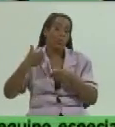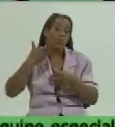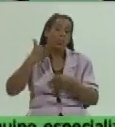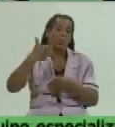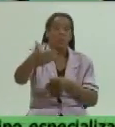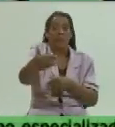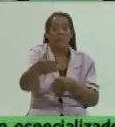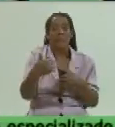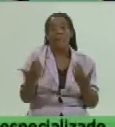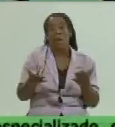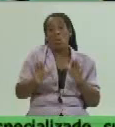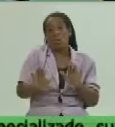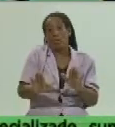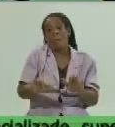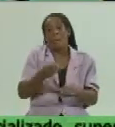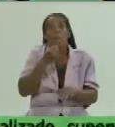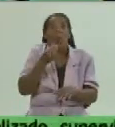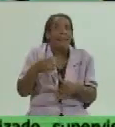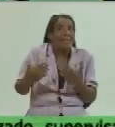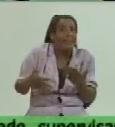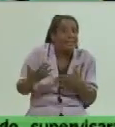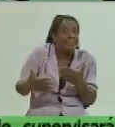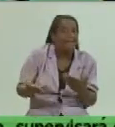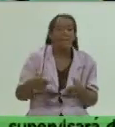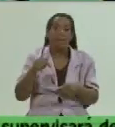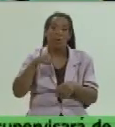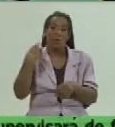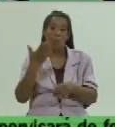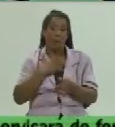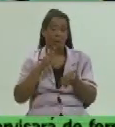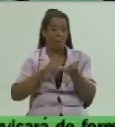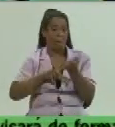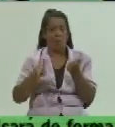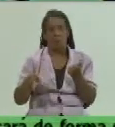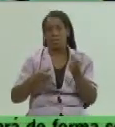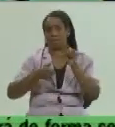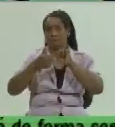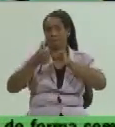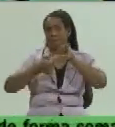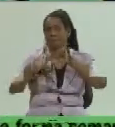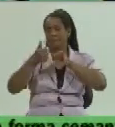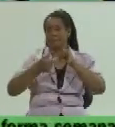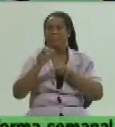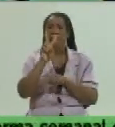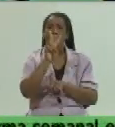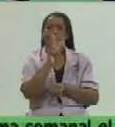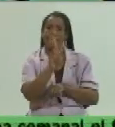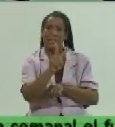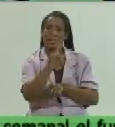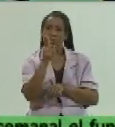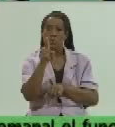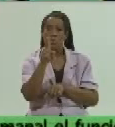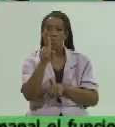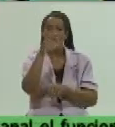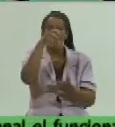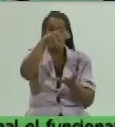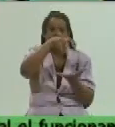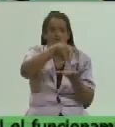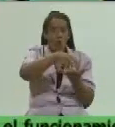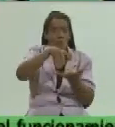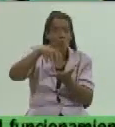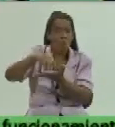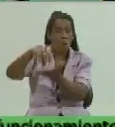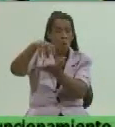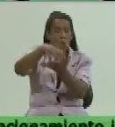lo que se espera que pueda suceder. En nuestra provincia ha habido un comportamiento. Tenemos 21 focos en el municipio de Las Tunas